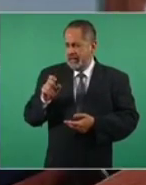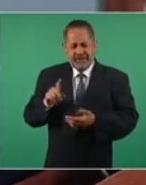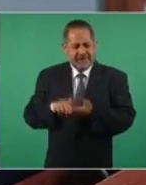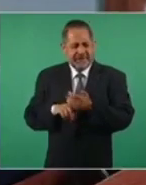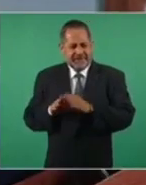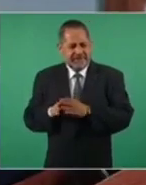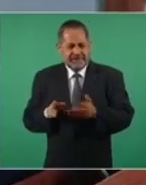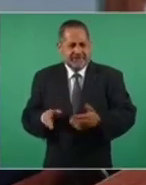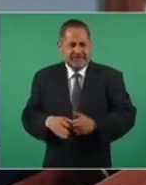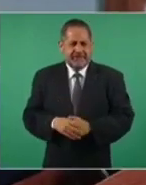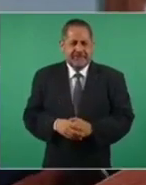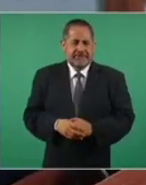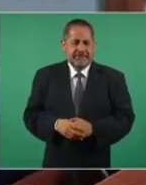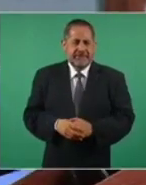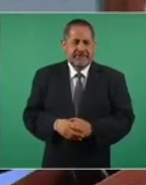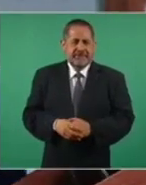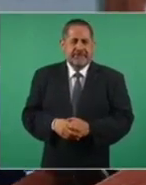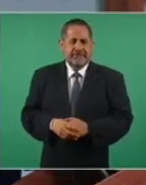independientes